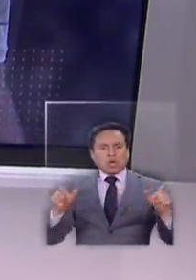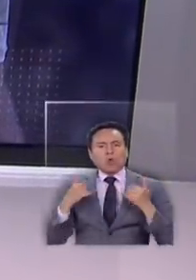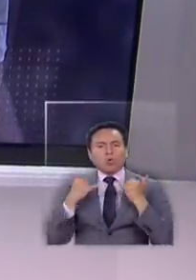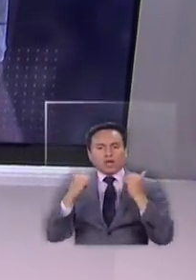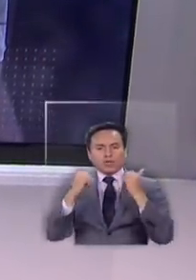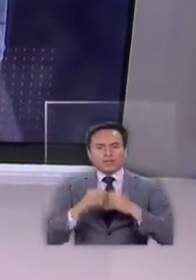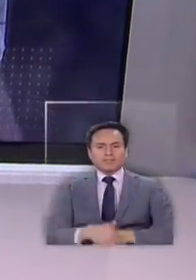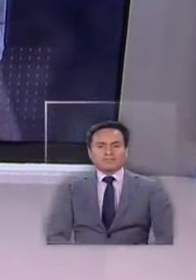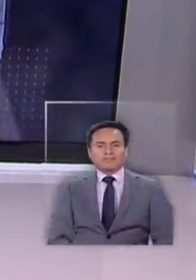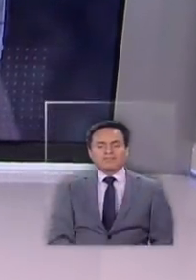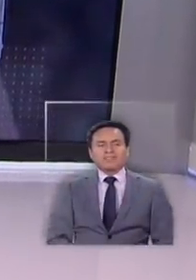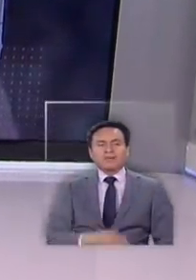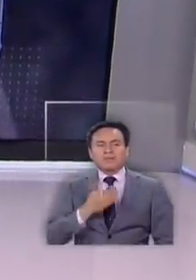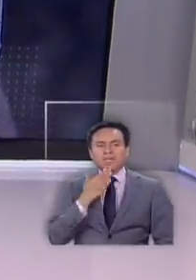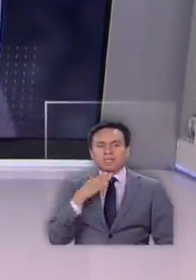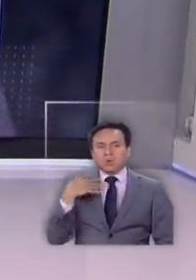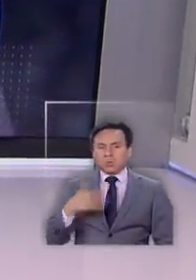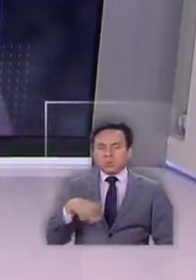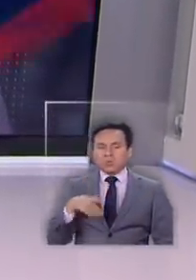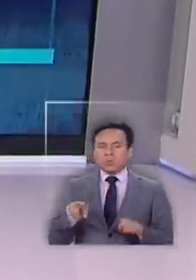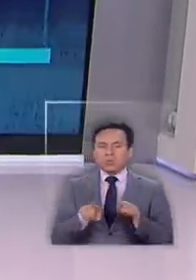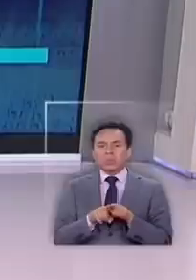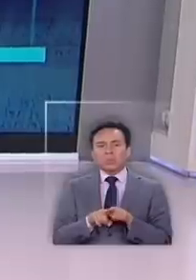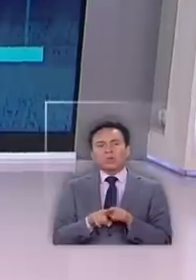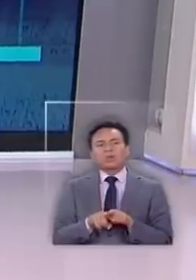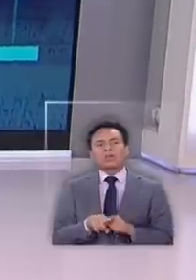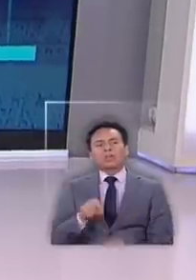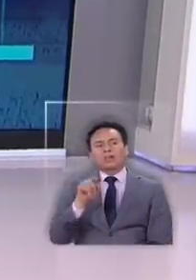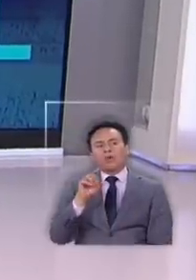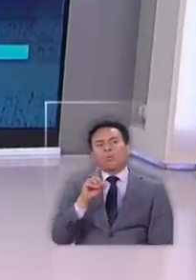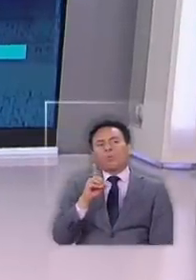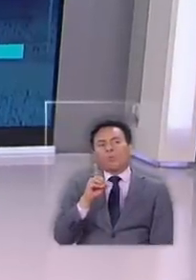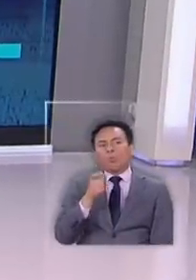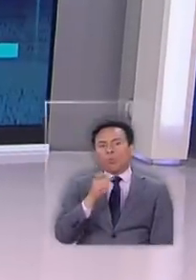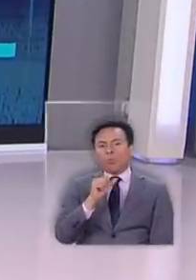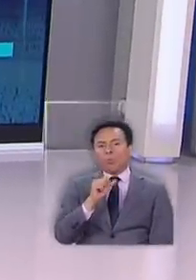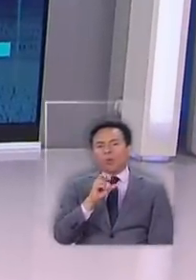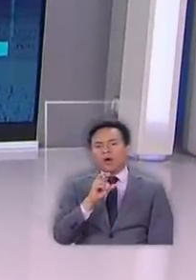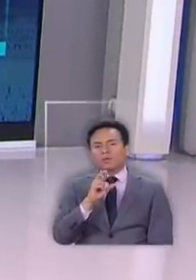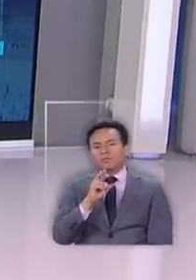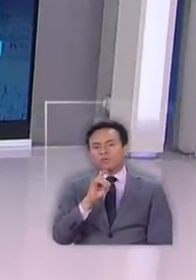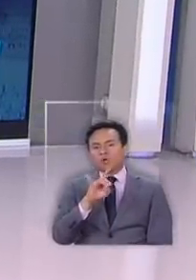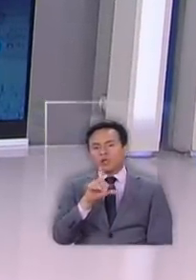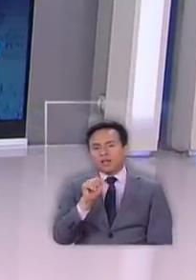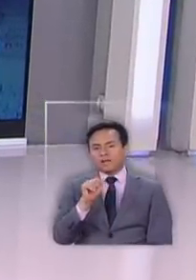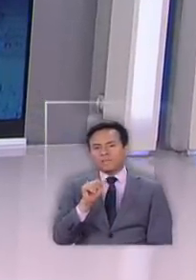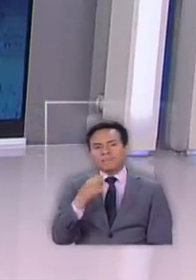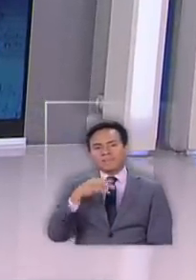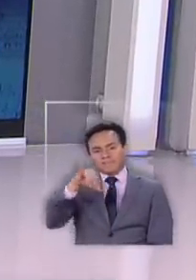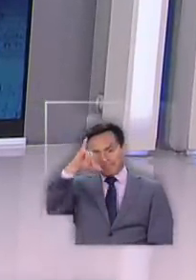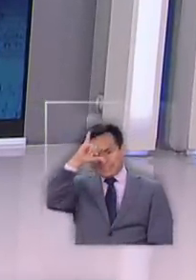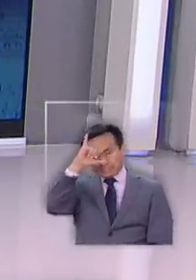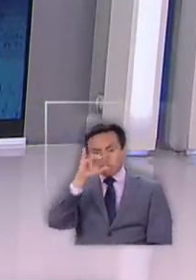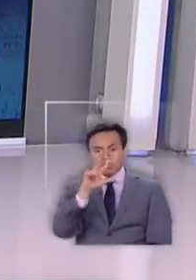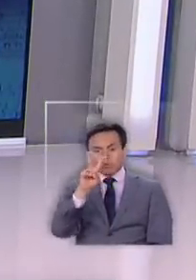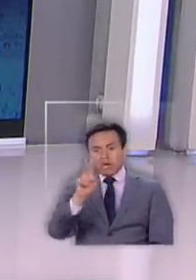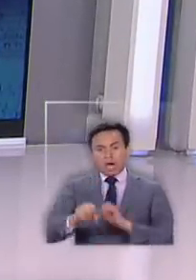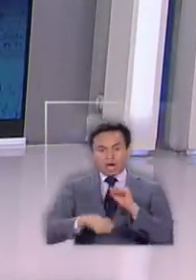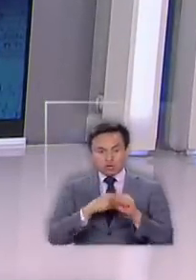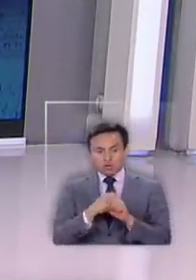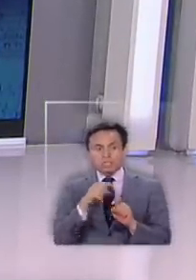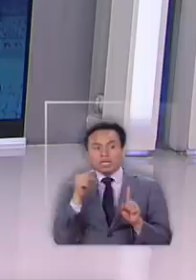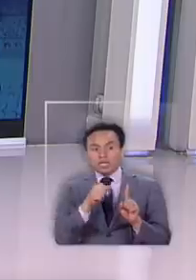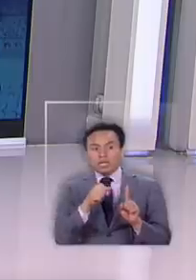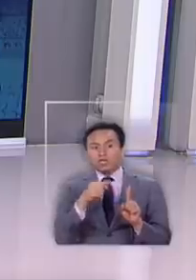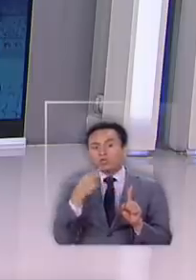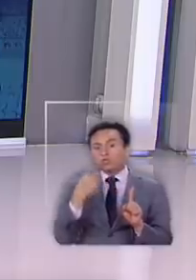jugadores y un duro golpe para Pep Guardiola el director técnico del Manchester City a los 82 años de edad